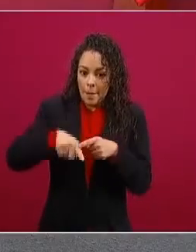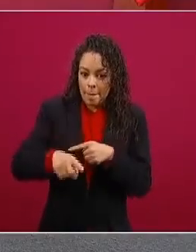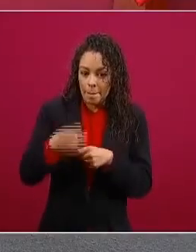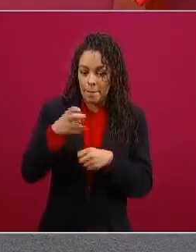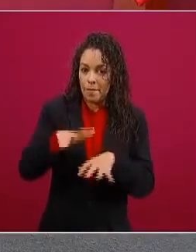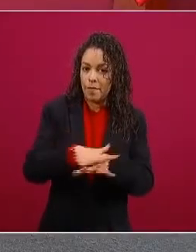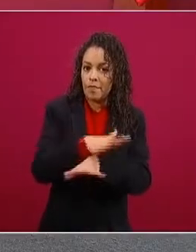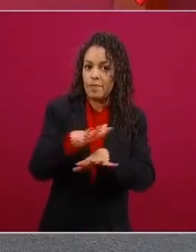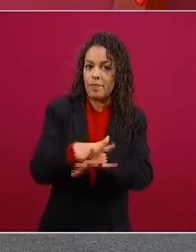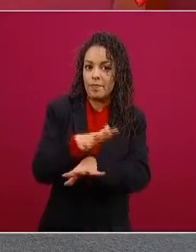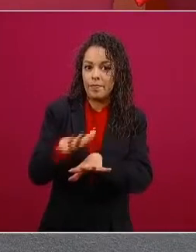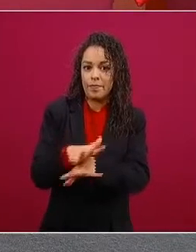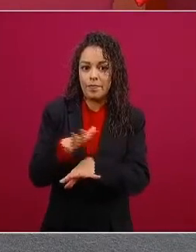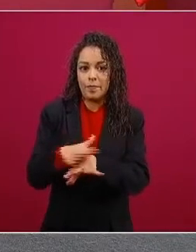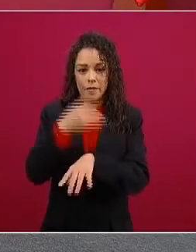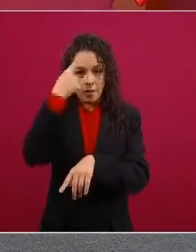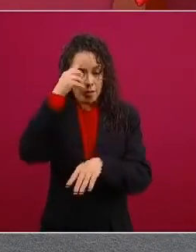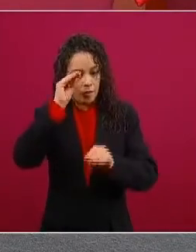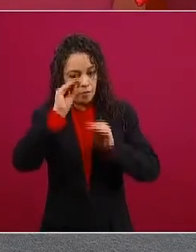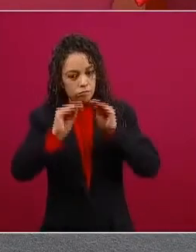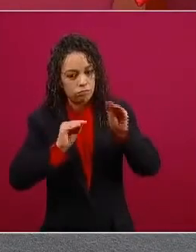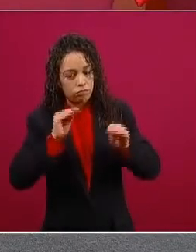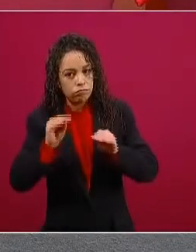replantearnos